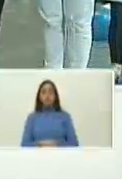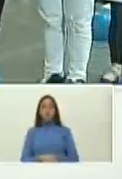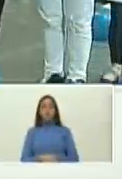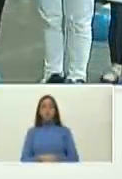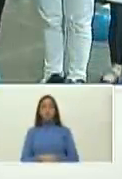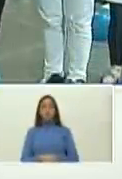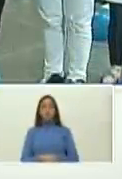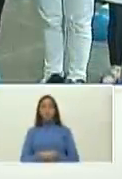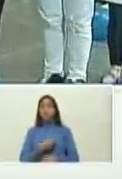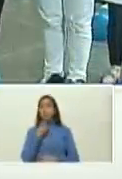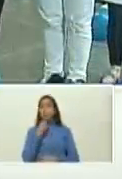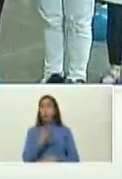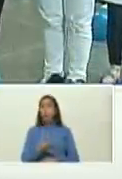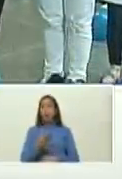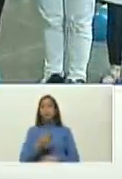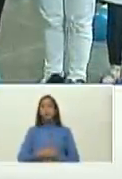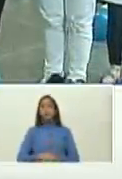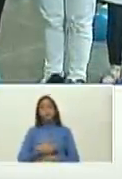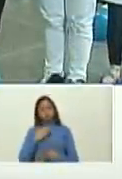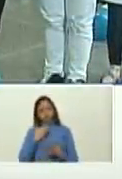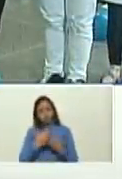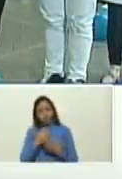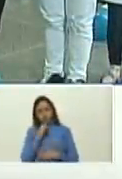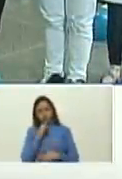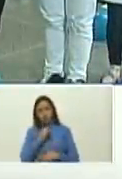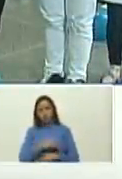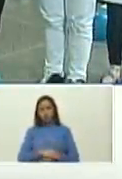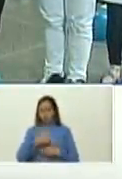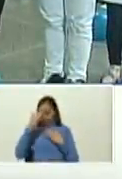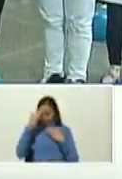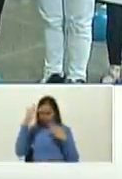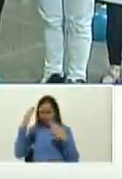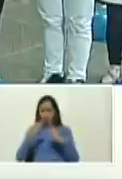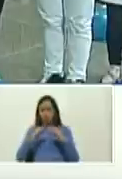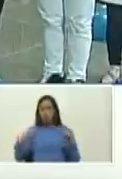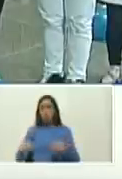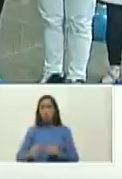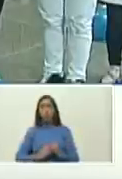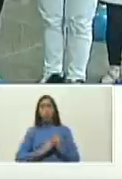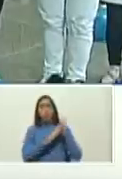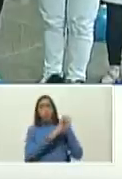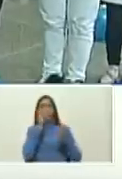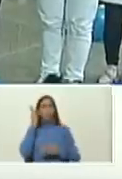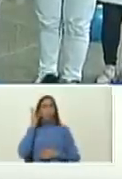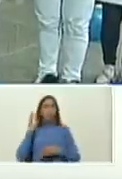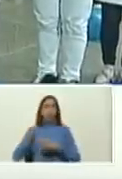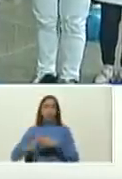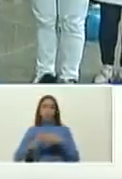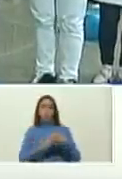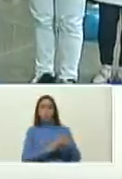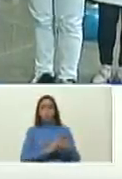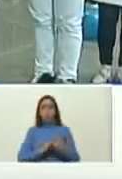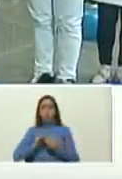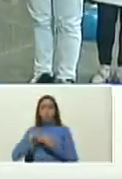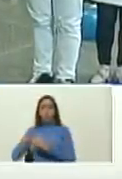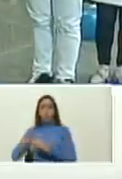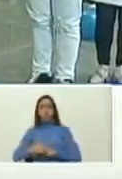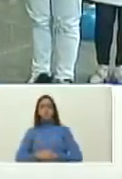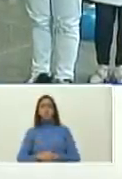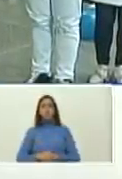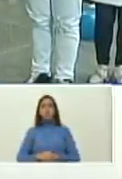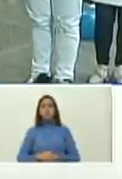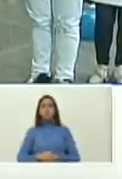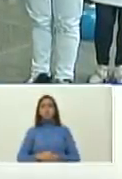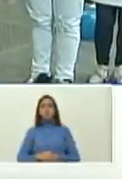bueno Nahum gracias mi saludo a todas esas lideresas de los consejos comunales de las